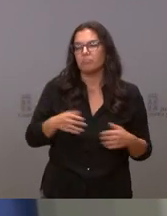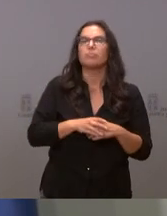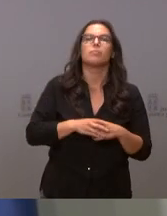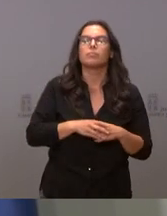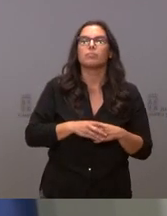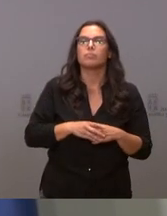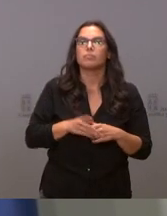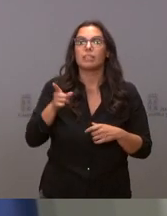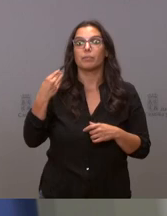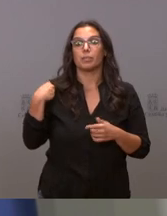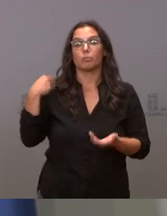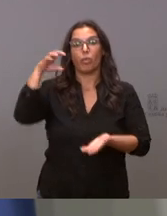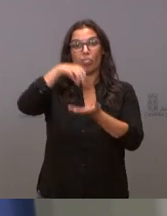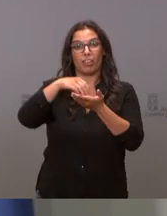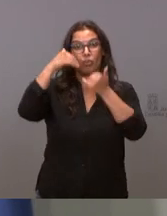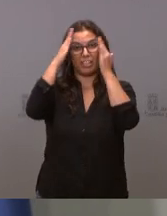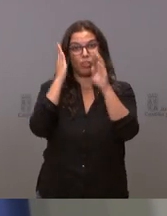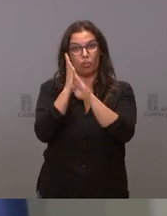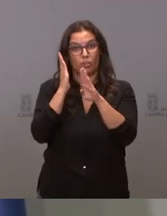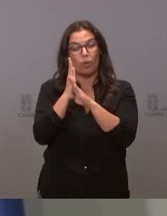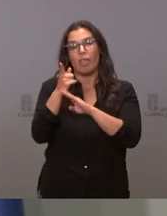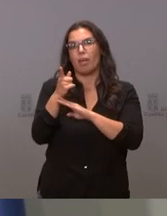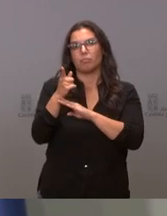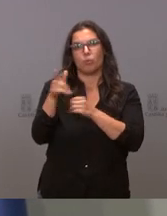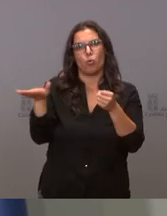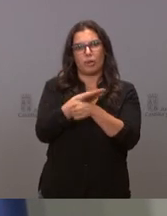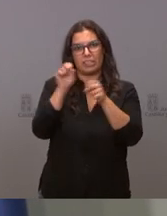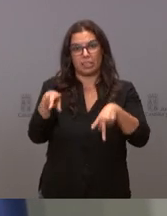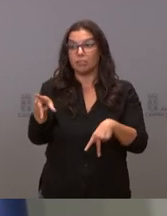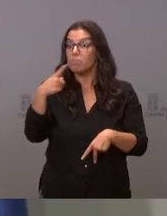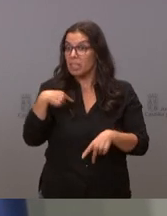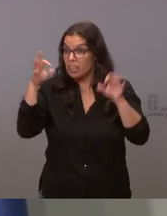queden sin cubrir dígamelo y yo lo hago